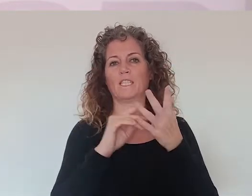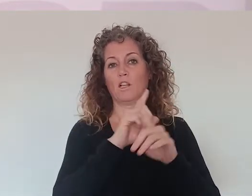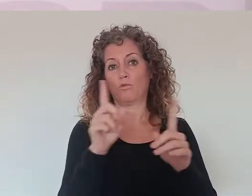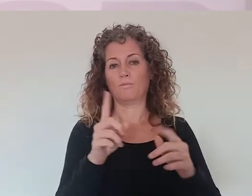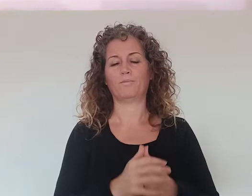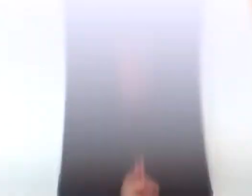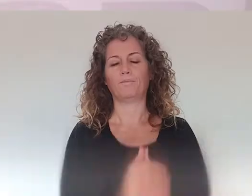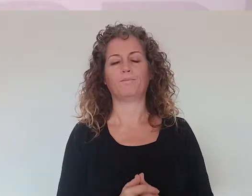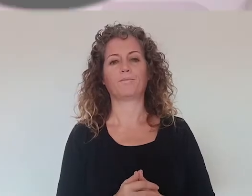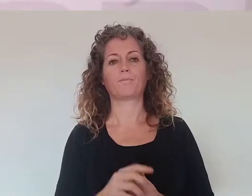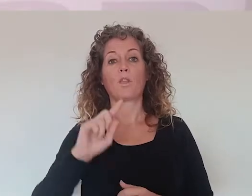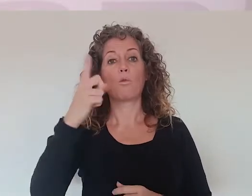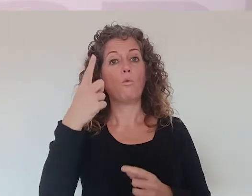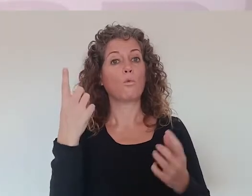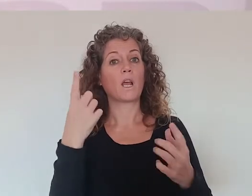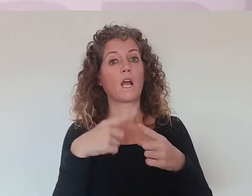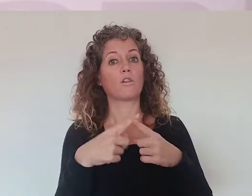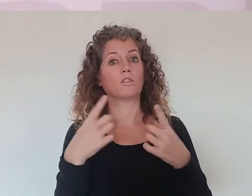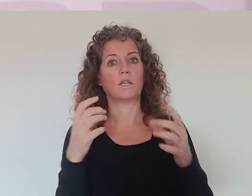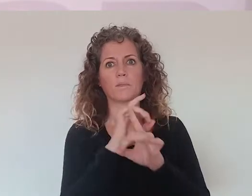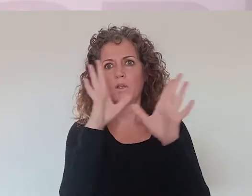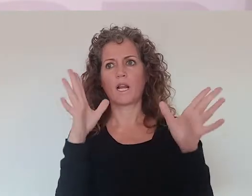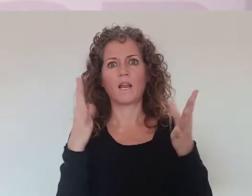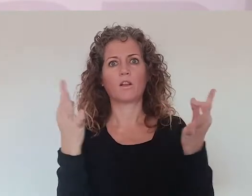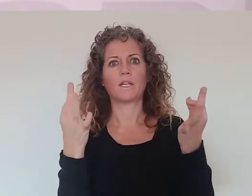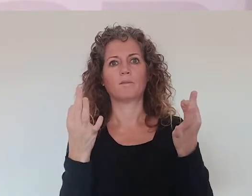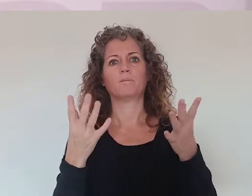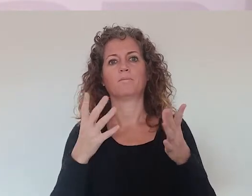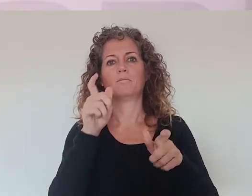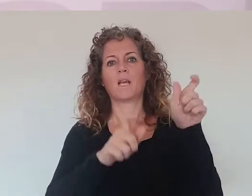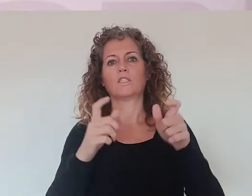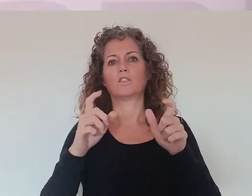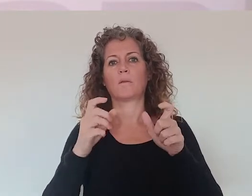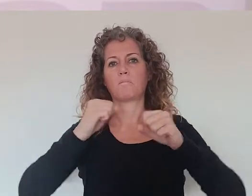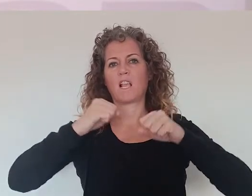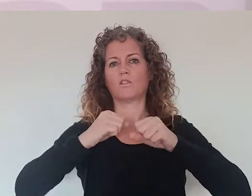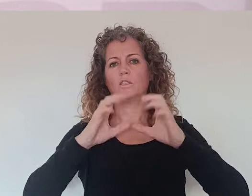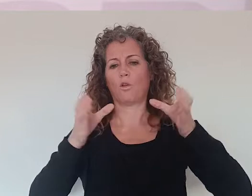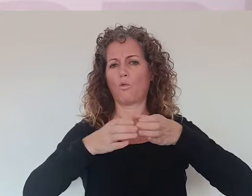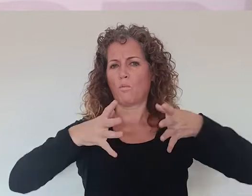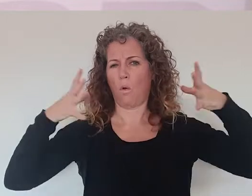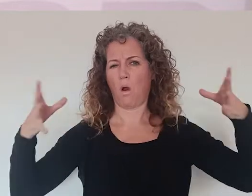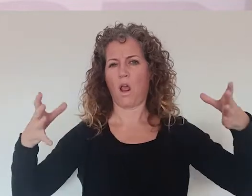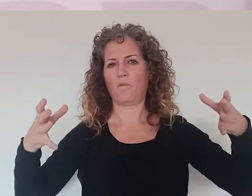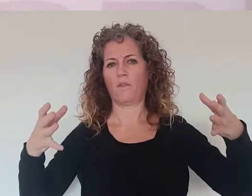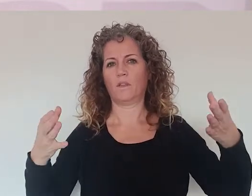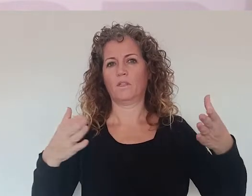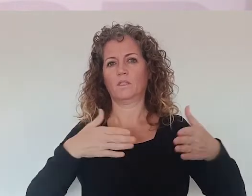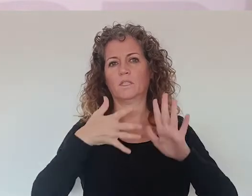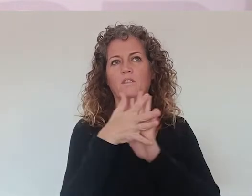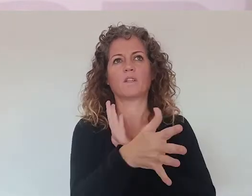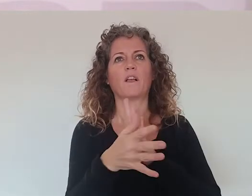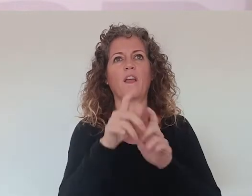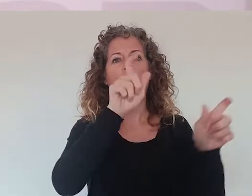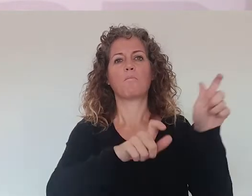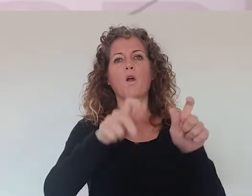revolución digital. Bueno, una cosa que tenemos que tener clara es que las personas mayores, que es un grupo muy amplio, estamos hablando que